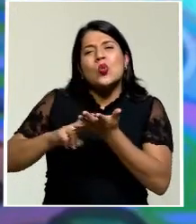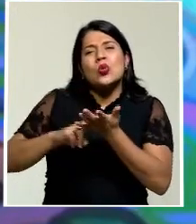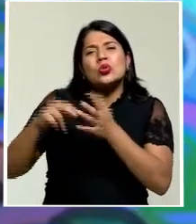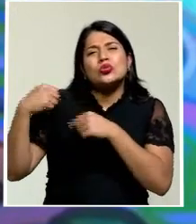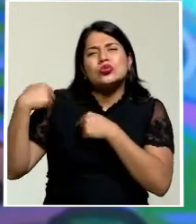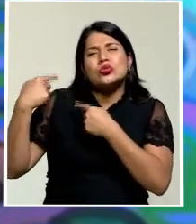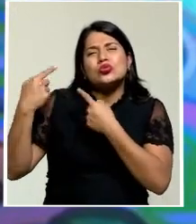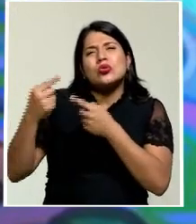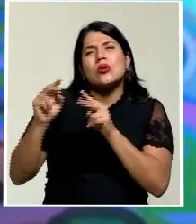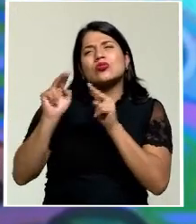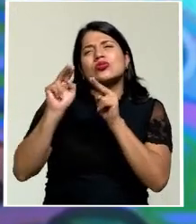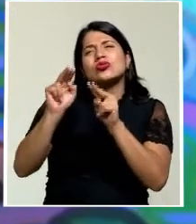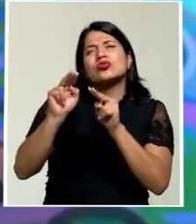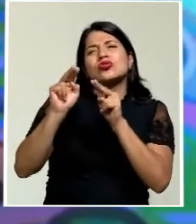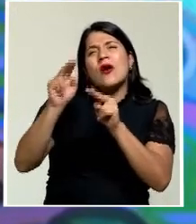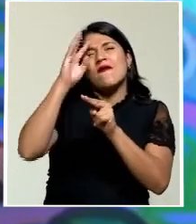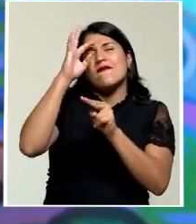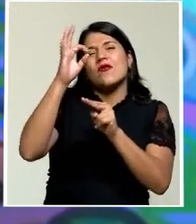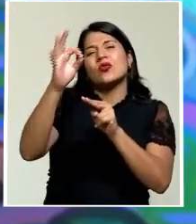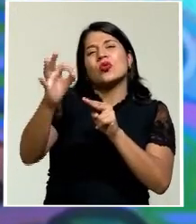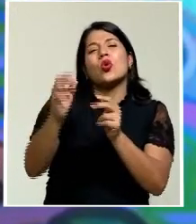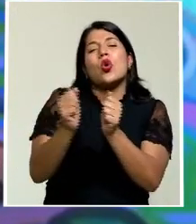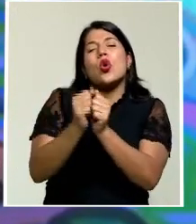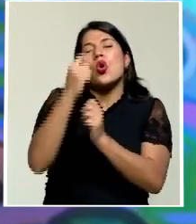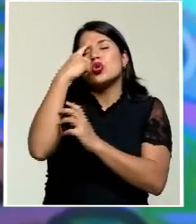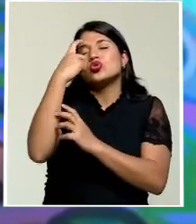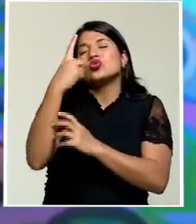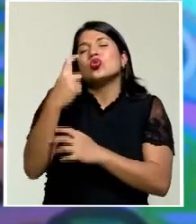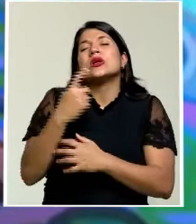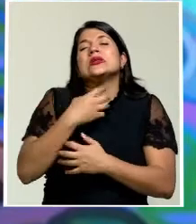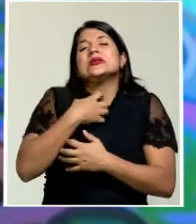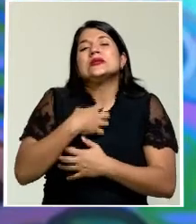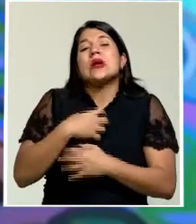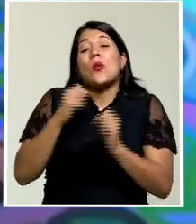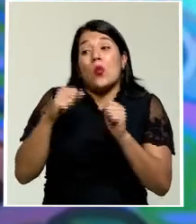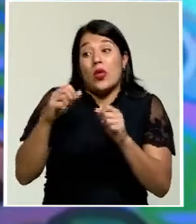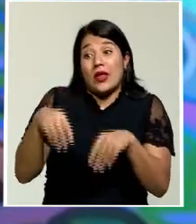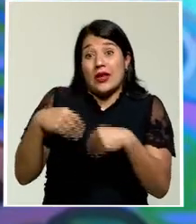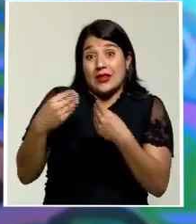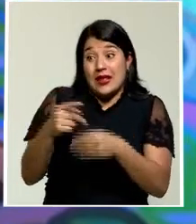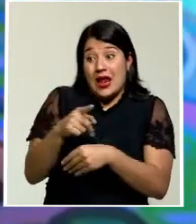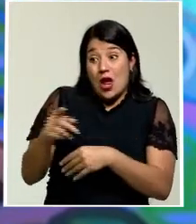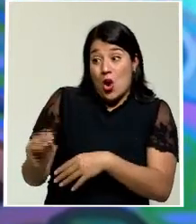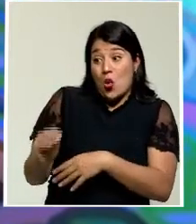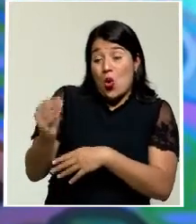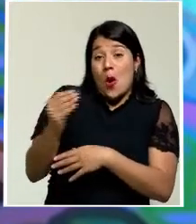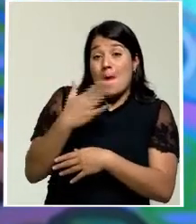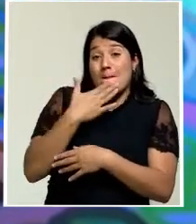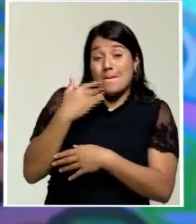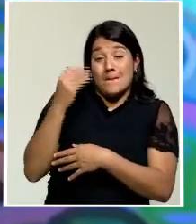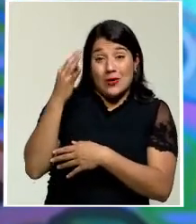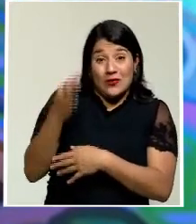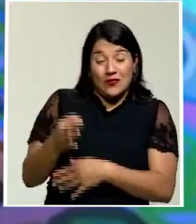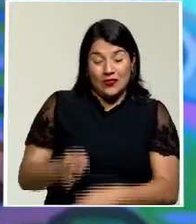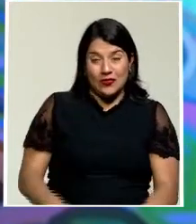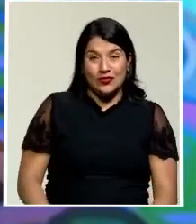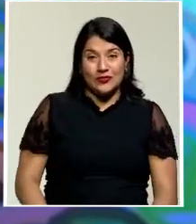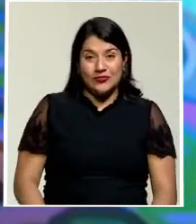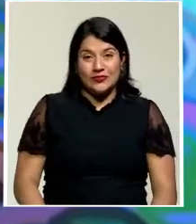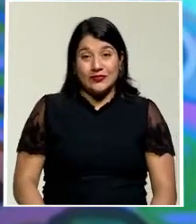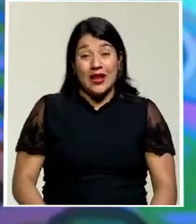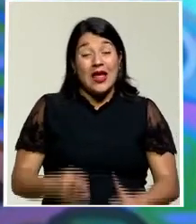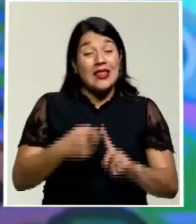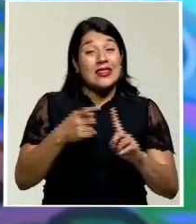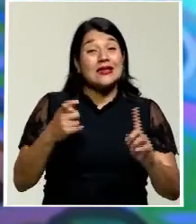futuro, con sus sueños y deseos de ofrecer a nuestras nuevas generaciones un mejor porvenir. Entre